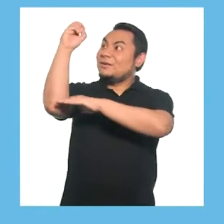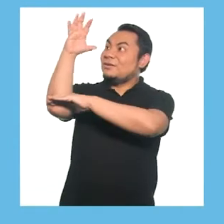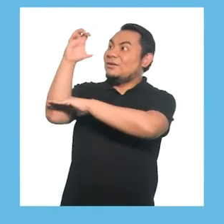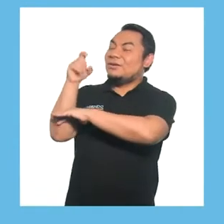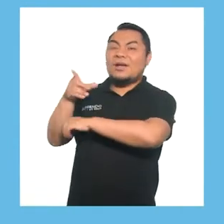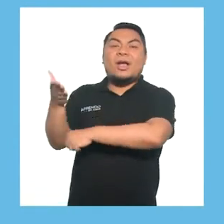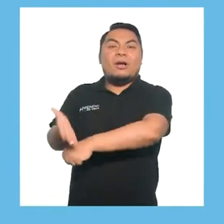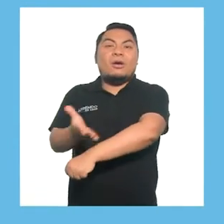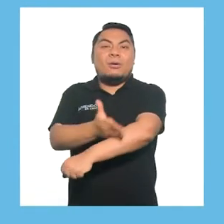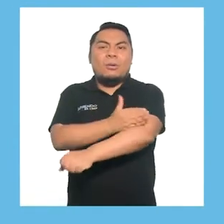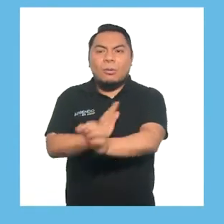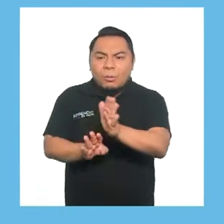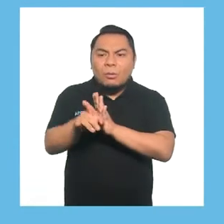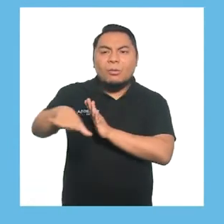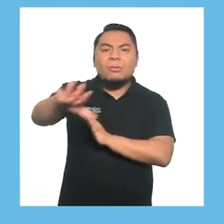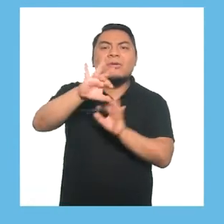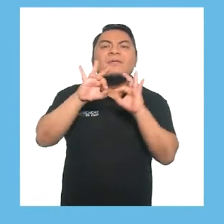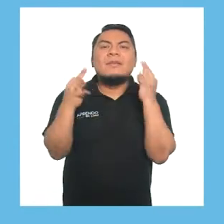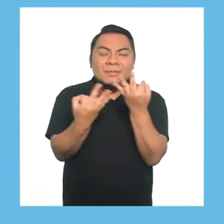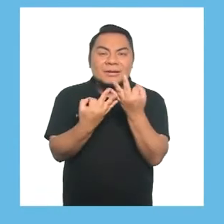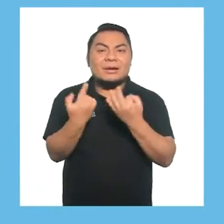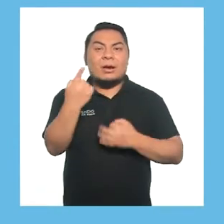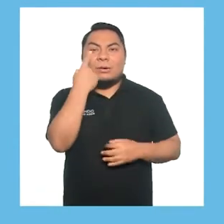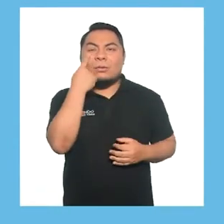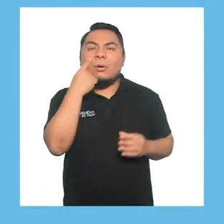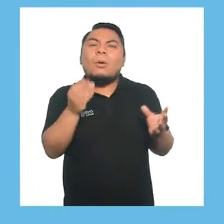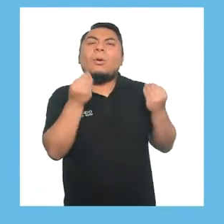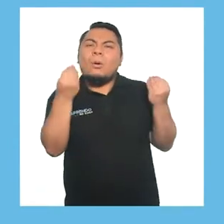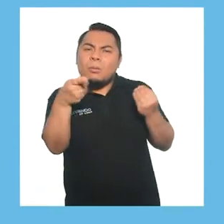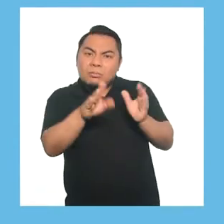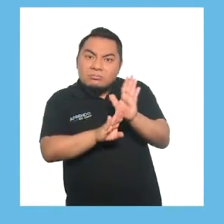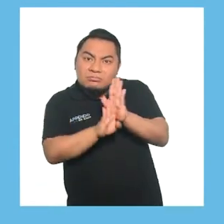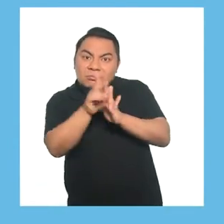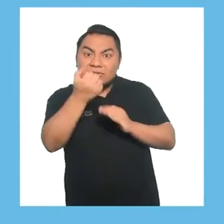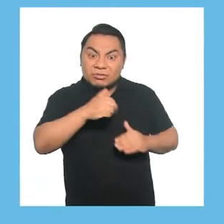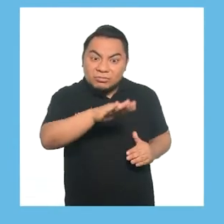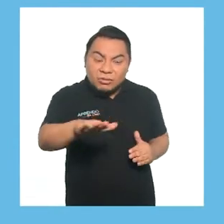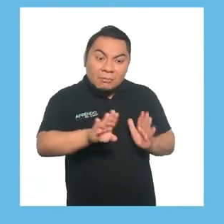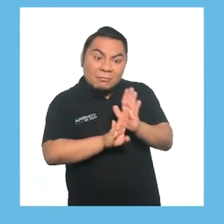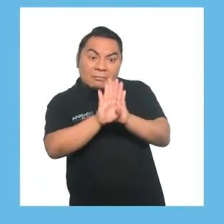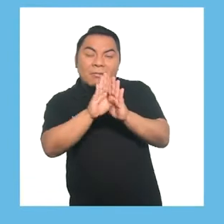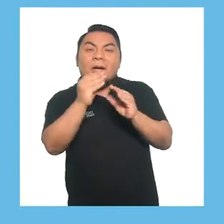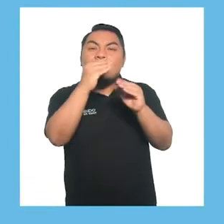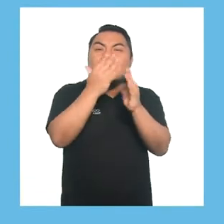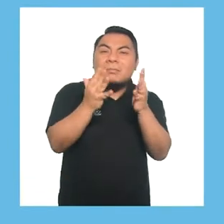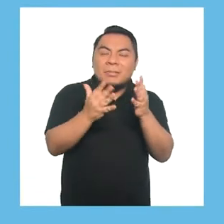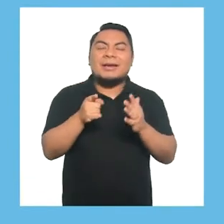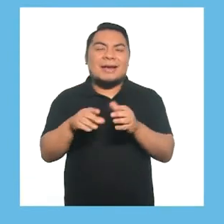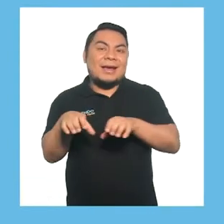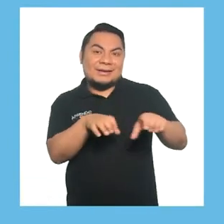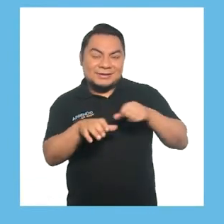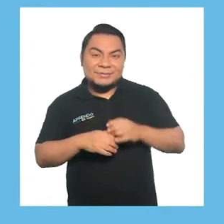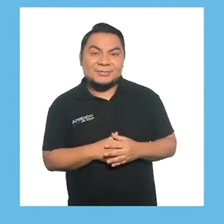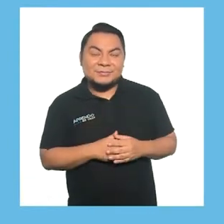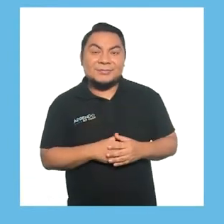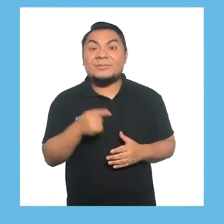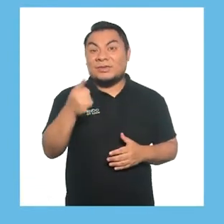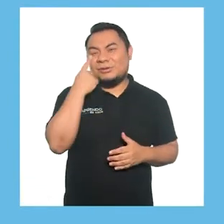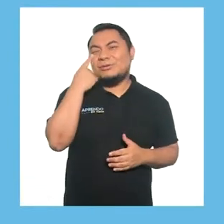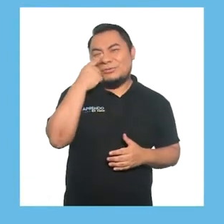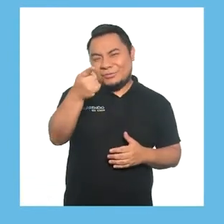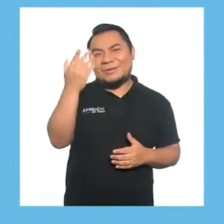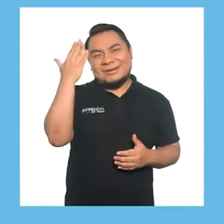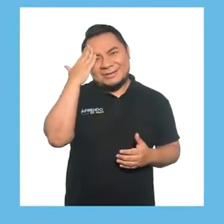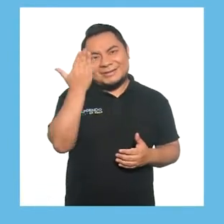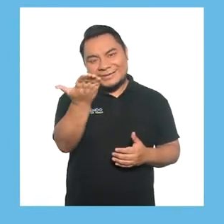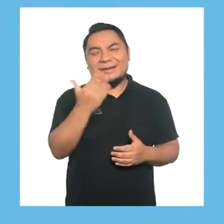el semáforo del progreso como familia para conocer cómo hemos avanzado en nuestra actividad. Ustedes ya lo